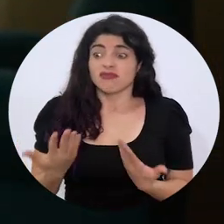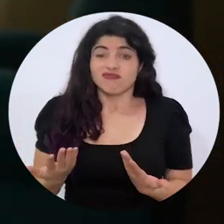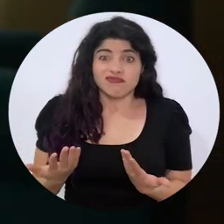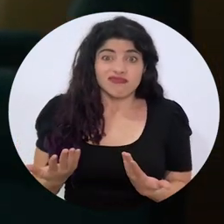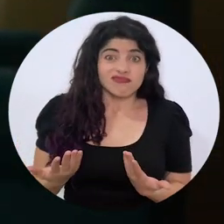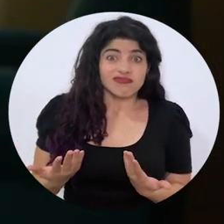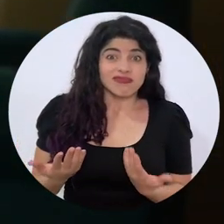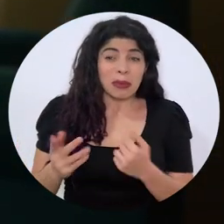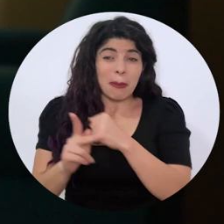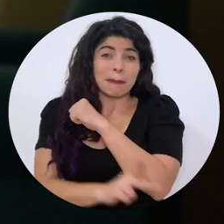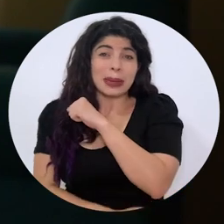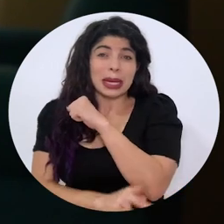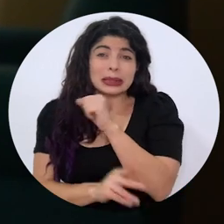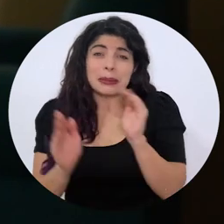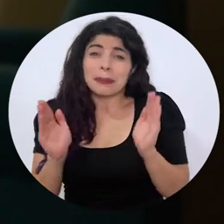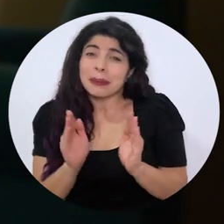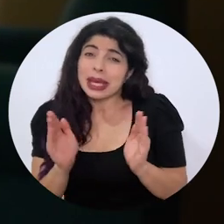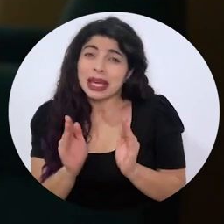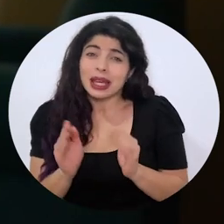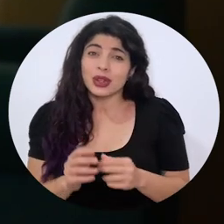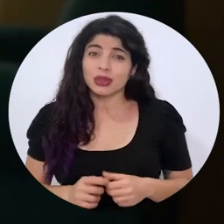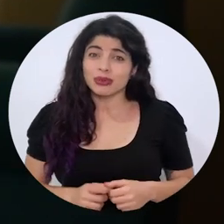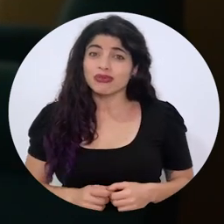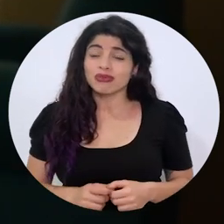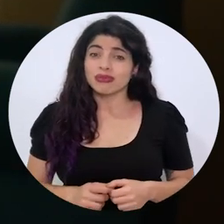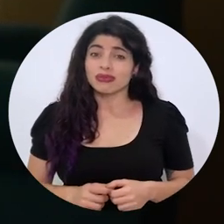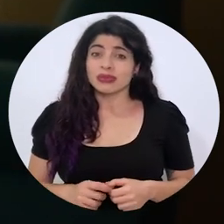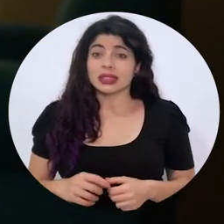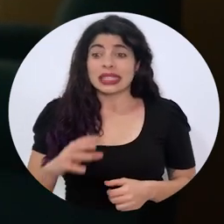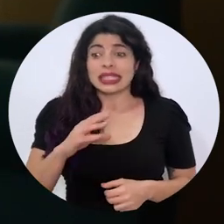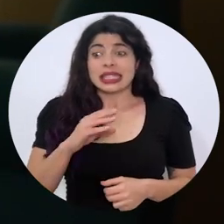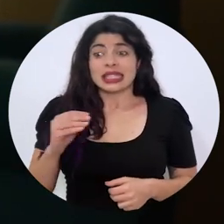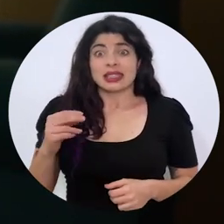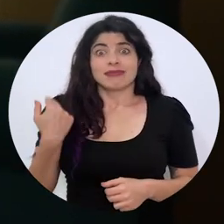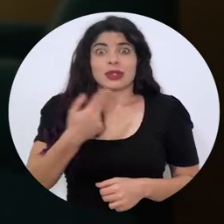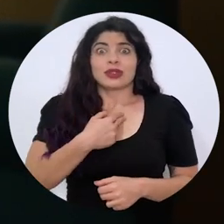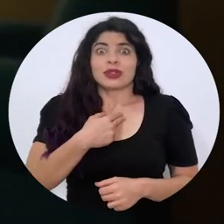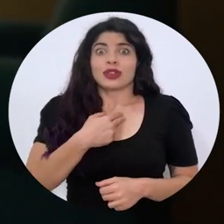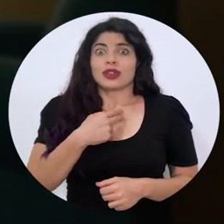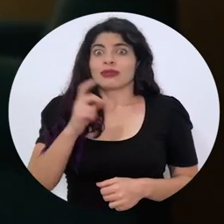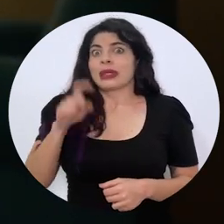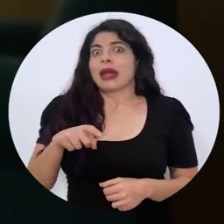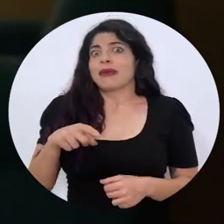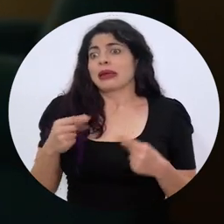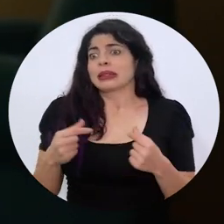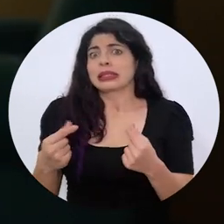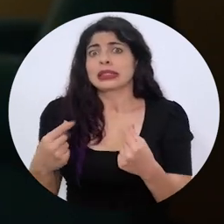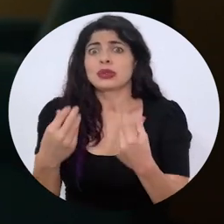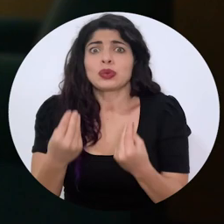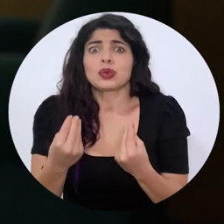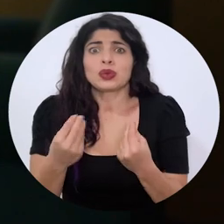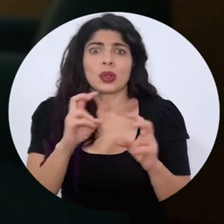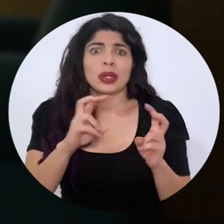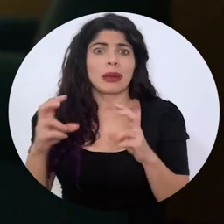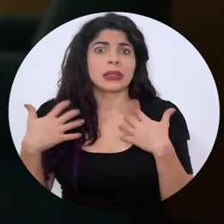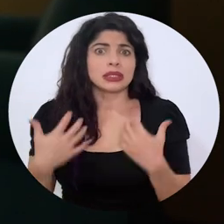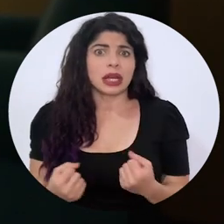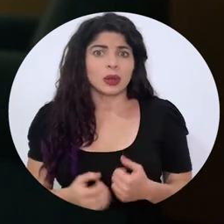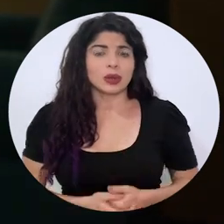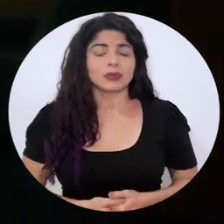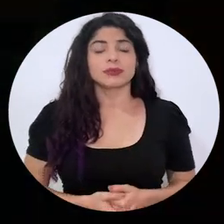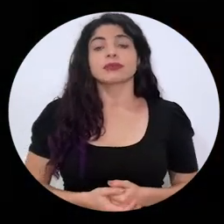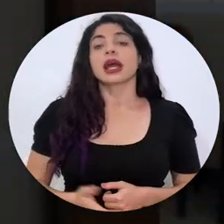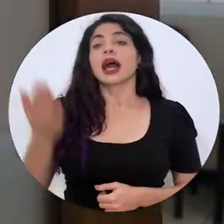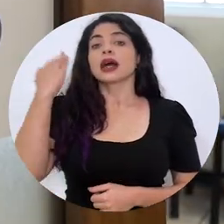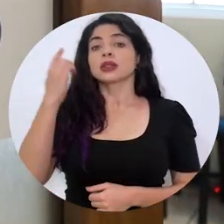Rica, pues, somos un país pequeño y teníamos que correr mucho en cuanto a todo lo que fuera